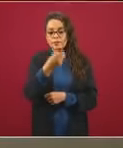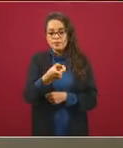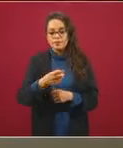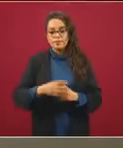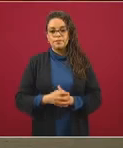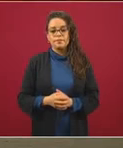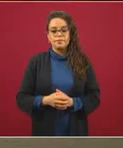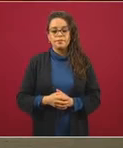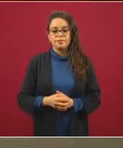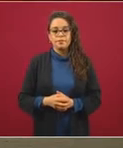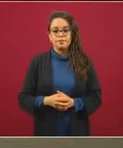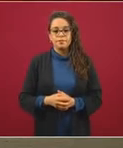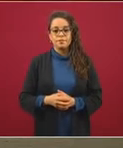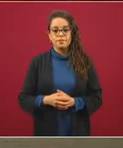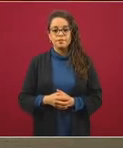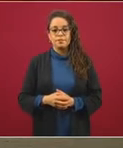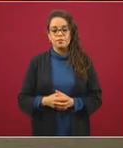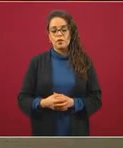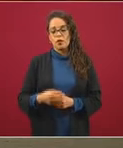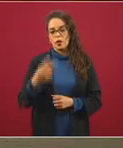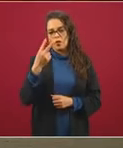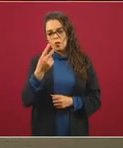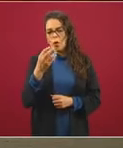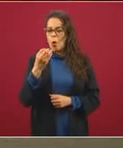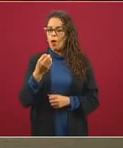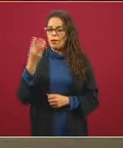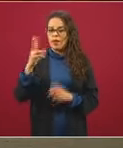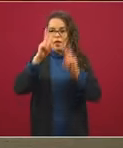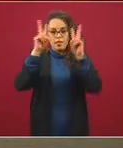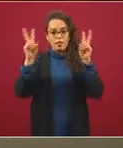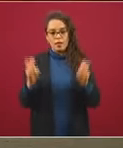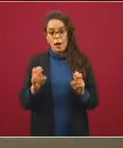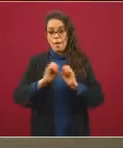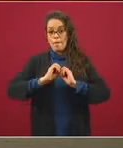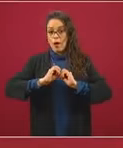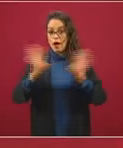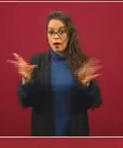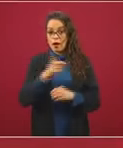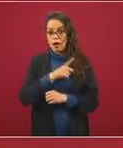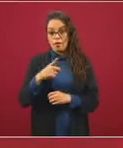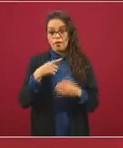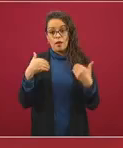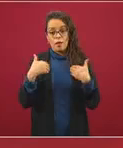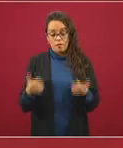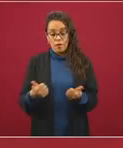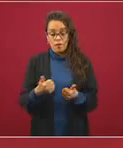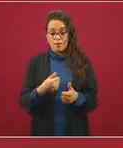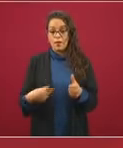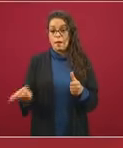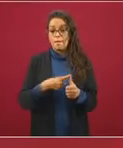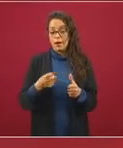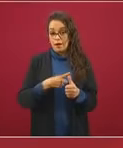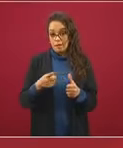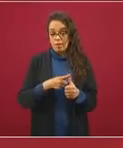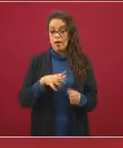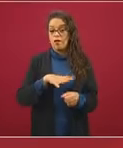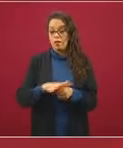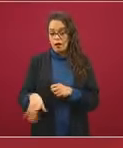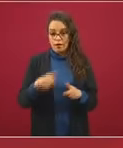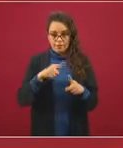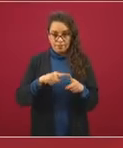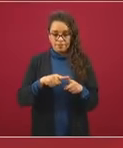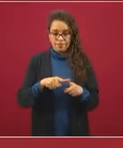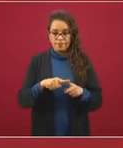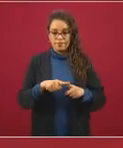dejar dos o tres temas bien claros. El primero es, como se ha señalado, no